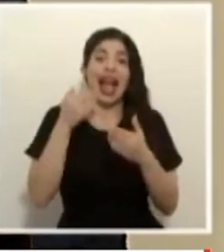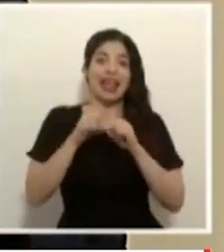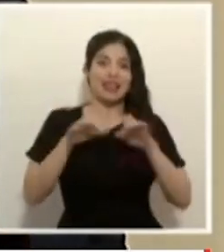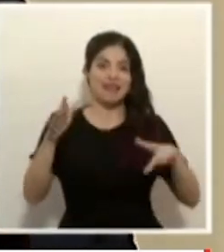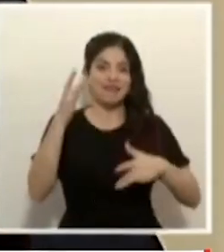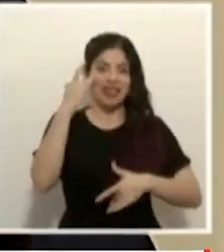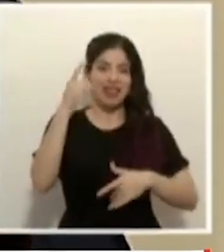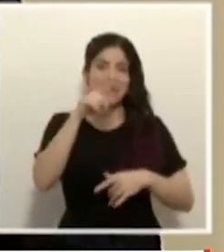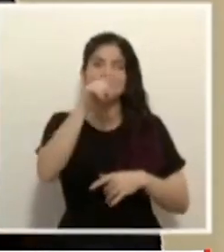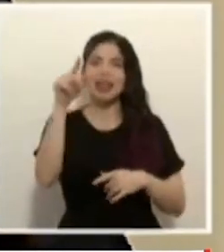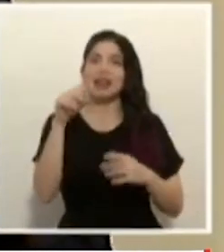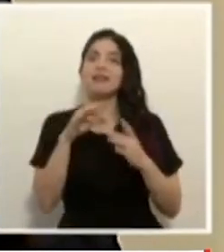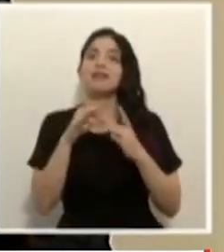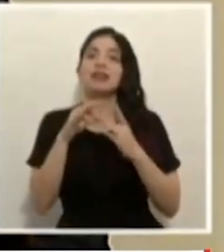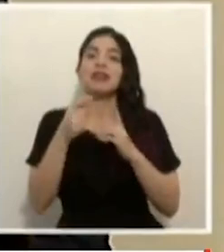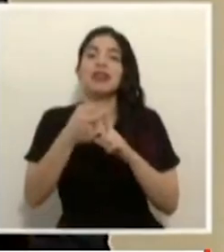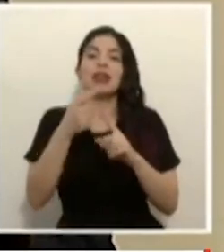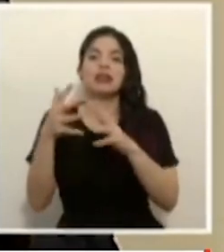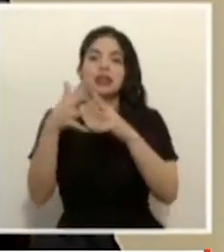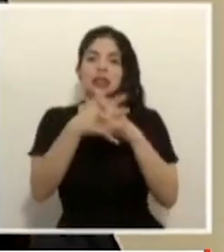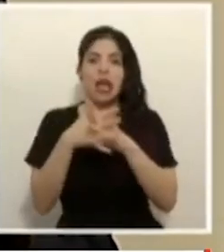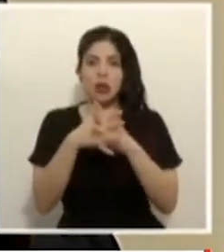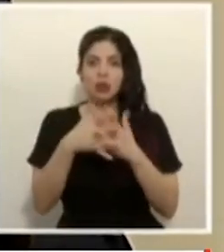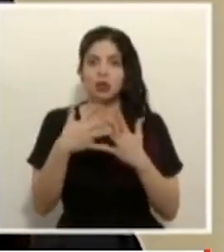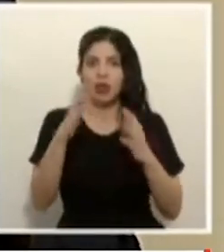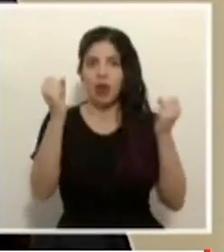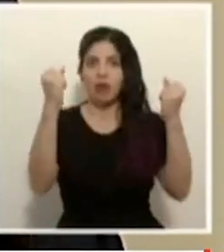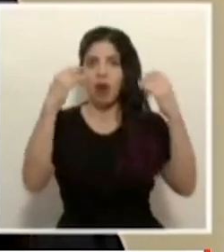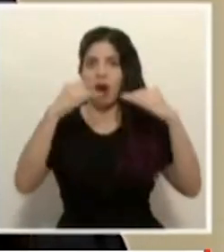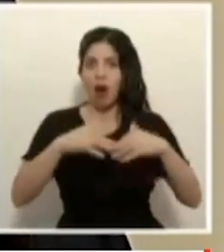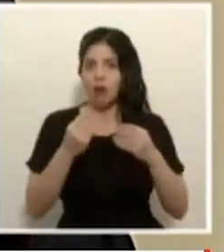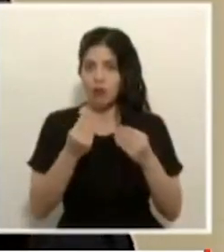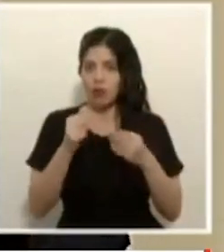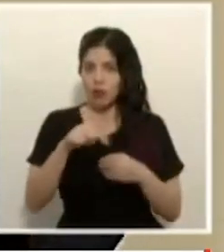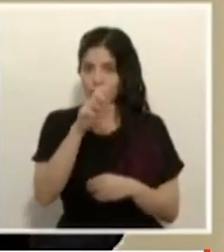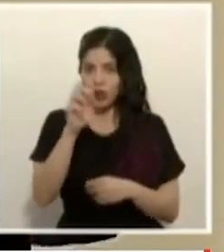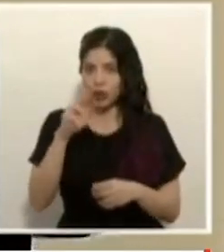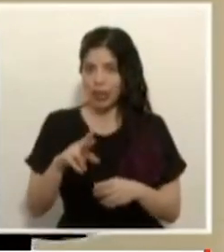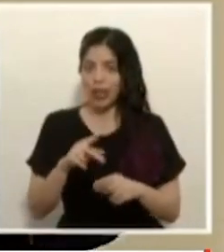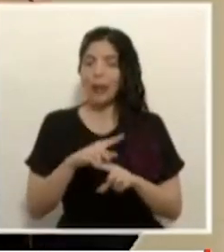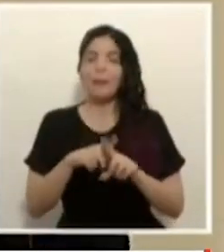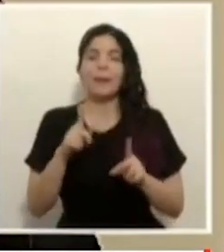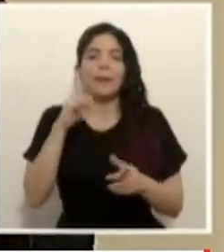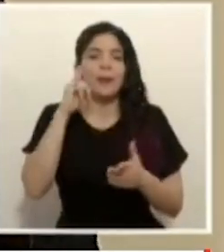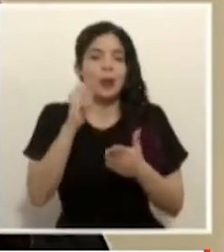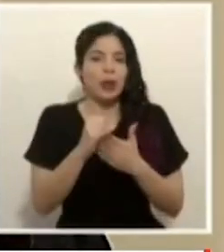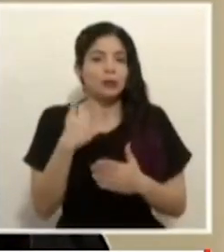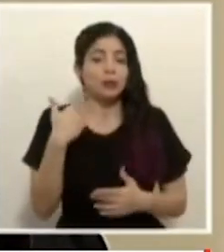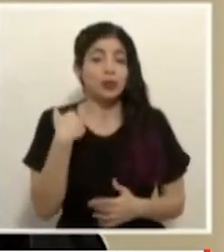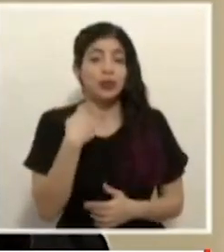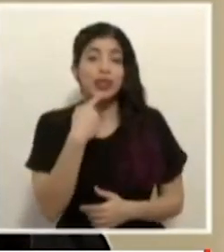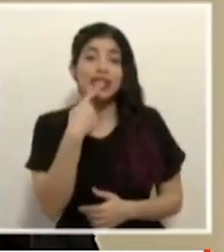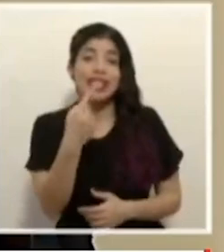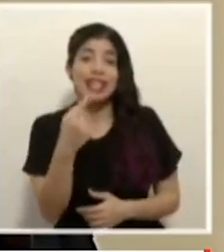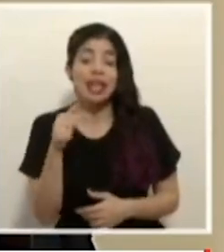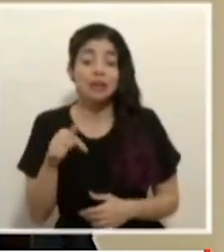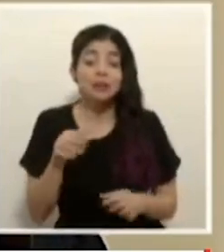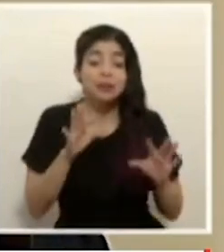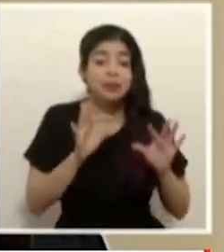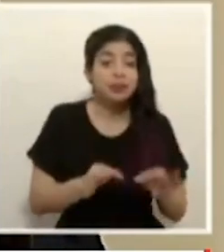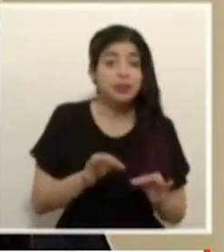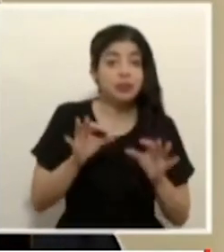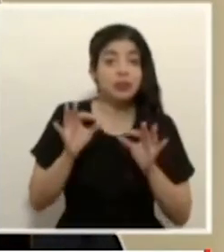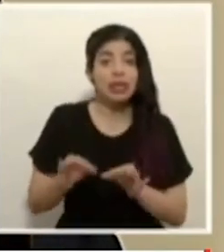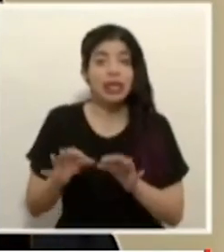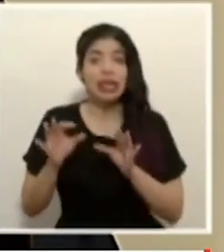venían a Costa Rica desde los Estados Unidos pero a eso me refiero un poco cuando mencioné que esta toma de decisiones es